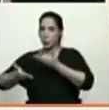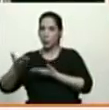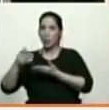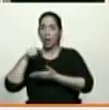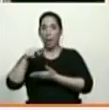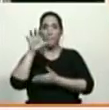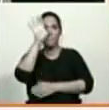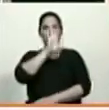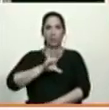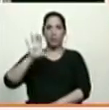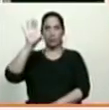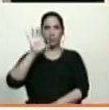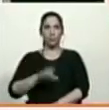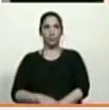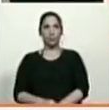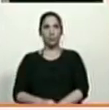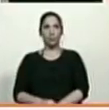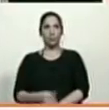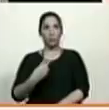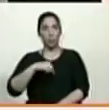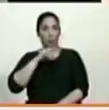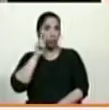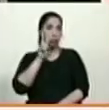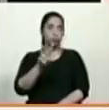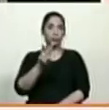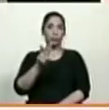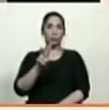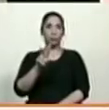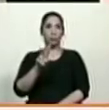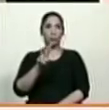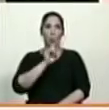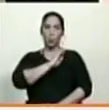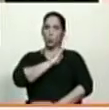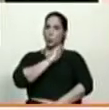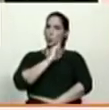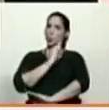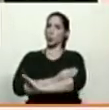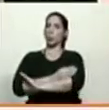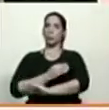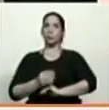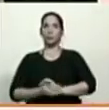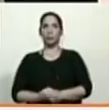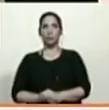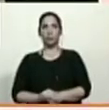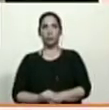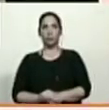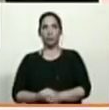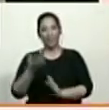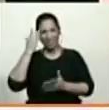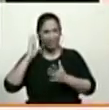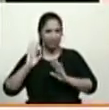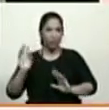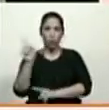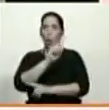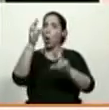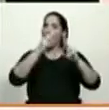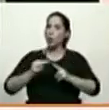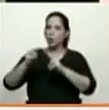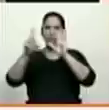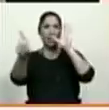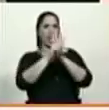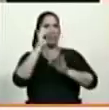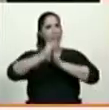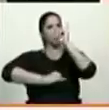países. Nos hemos visto forzados por el intento de desconocer las leyes internacionales.